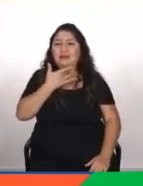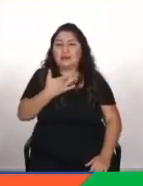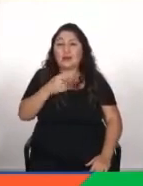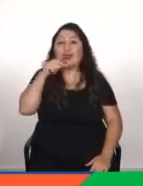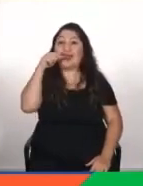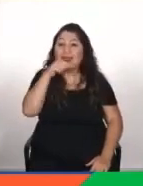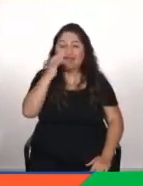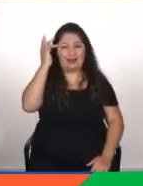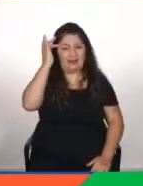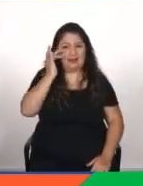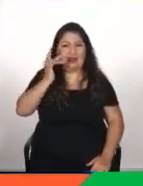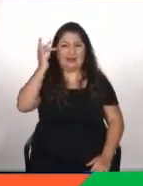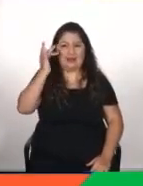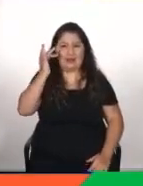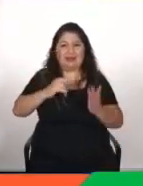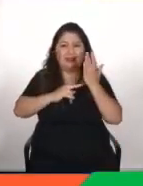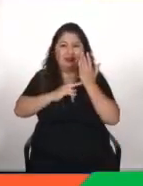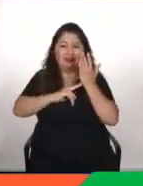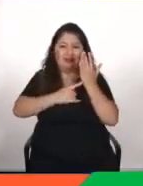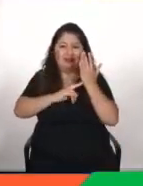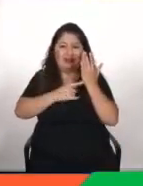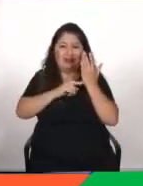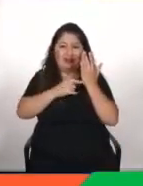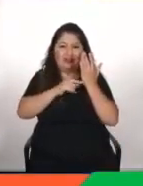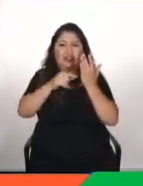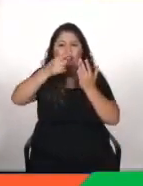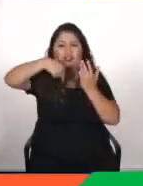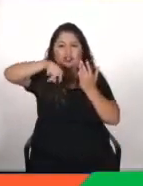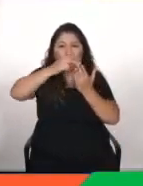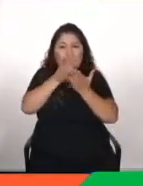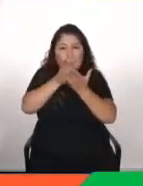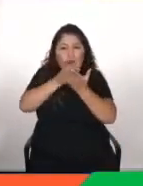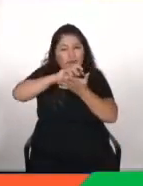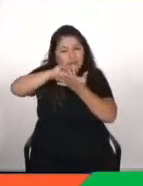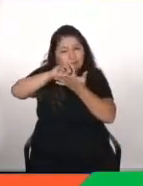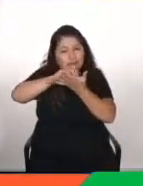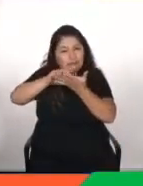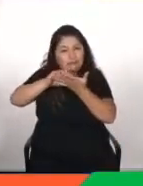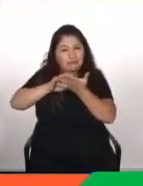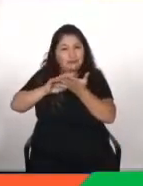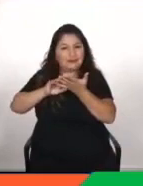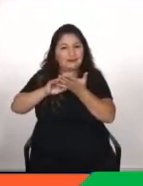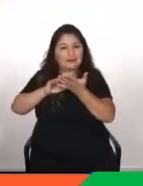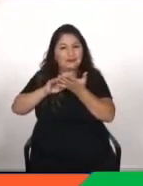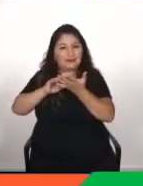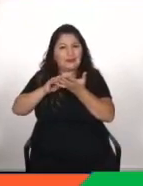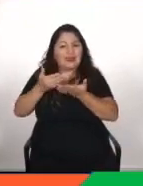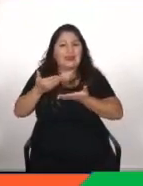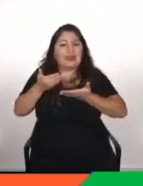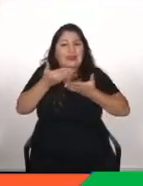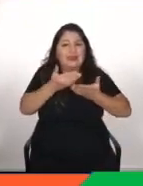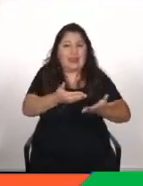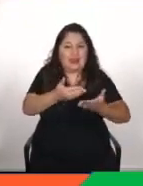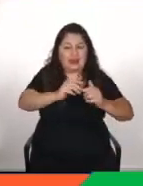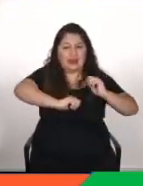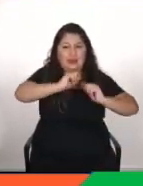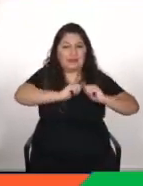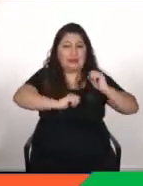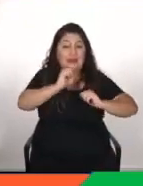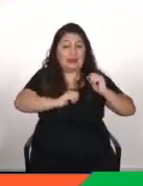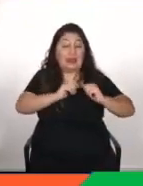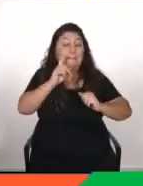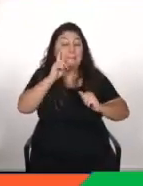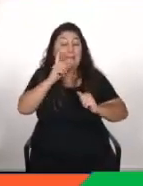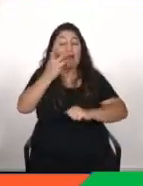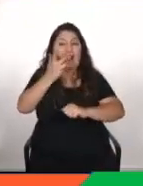es inteligencia artificial Estamos codificando esa inteligencia de manera explícita a la máquina El problema de esto es que hay tareas que son muy complicadas